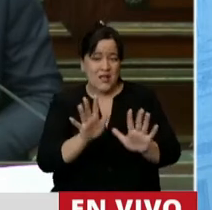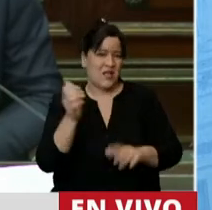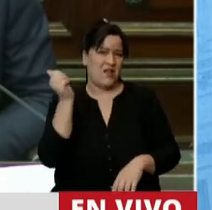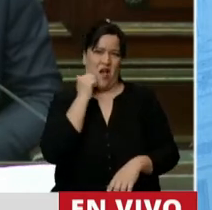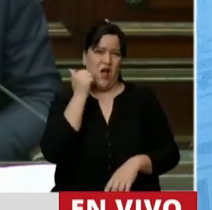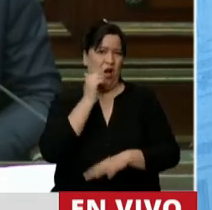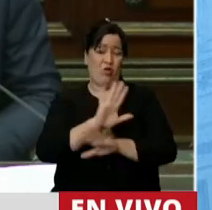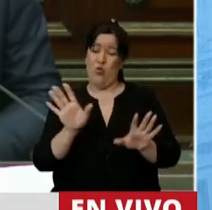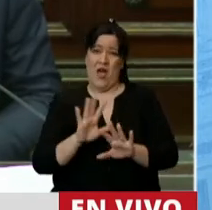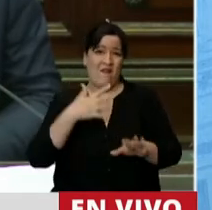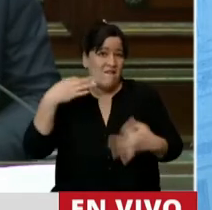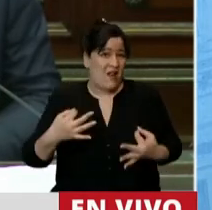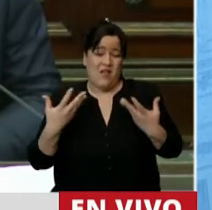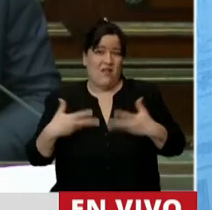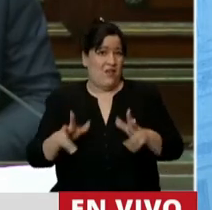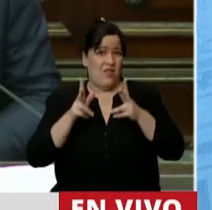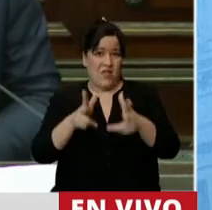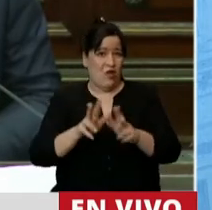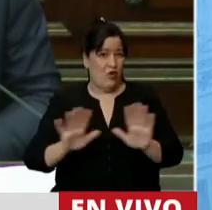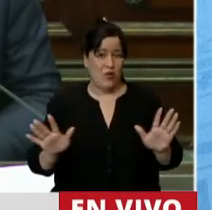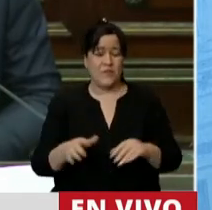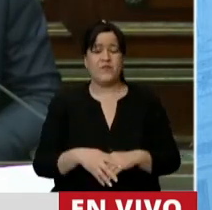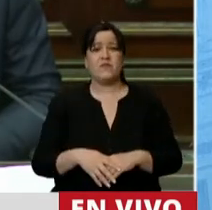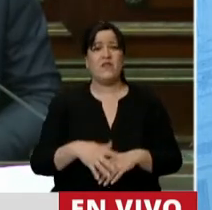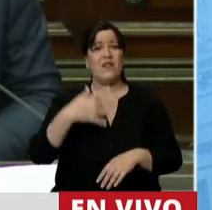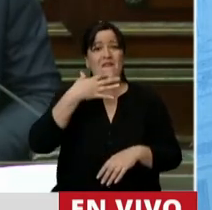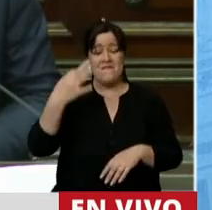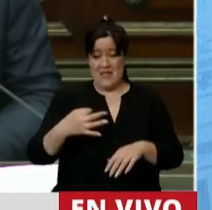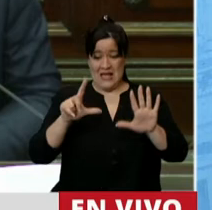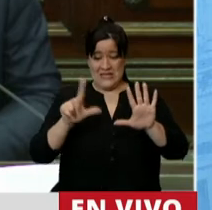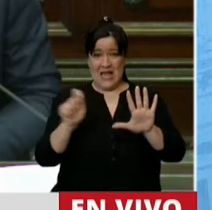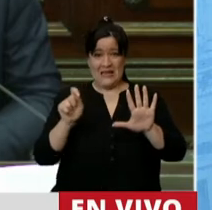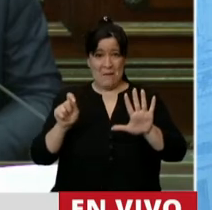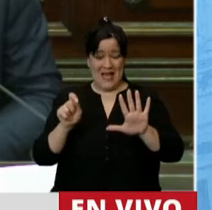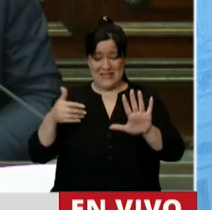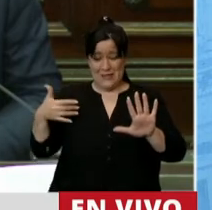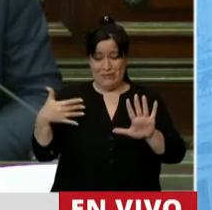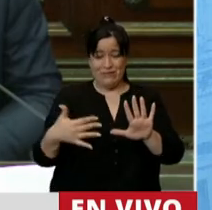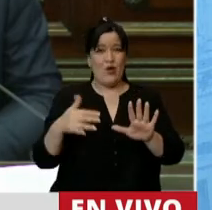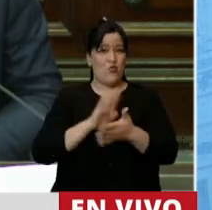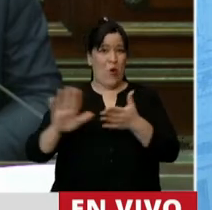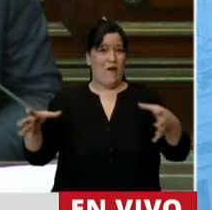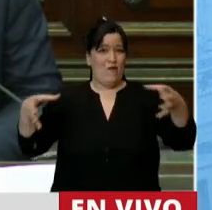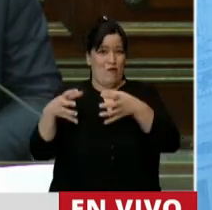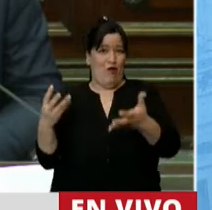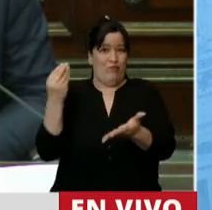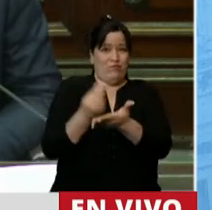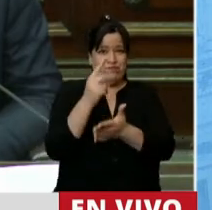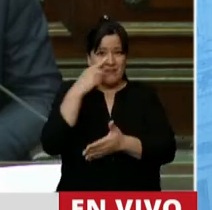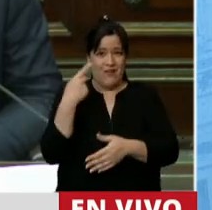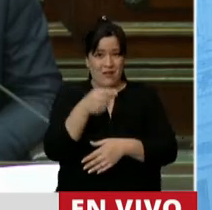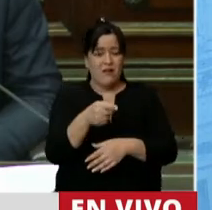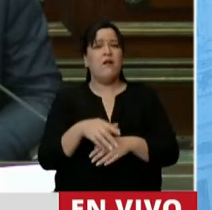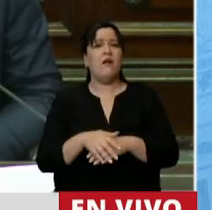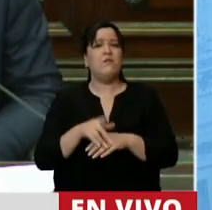señor Jefe de Gabinete. La verdad que en estos primeros 7 meses que llevamos de gestión de gobierno, de los cuales